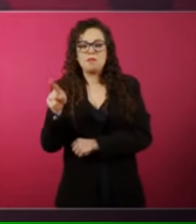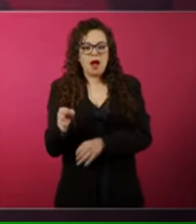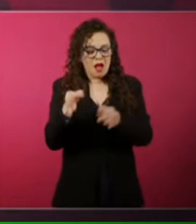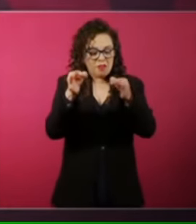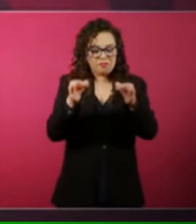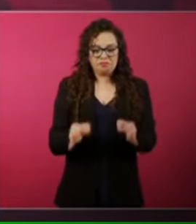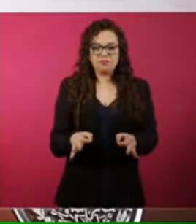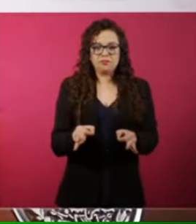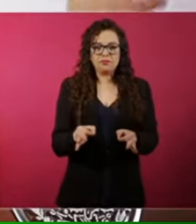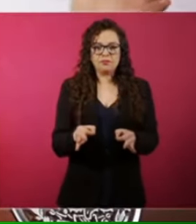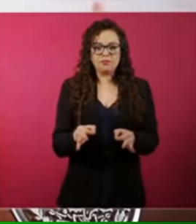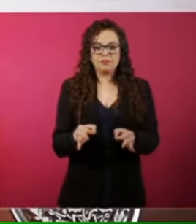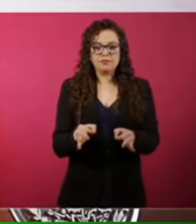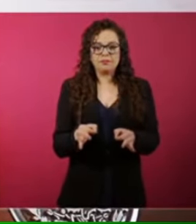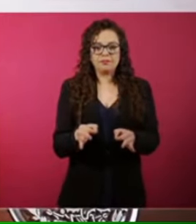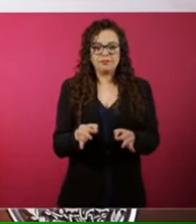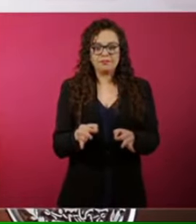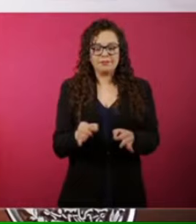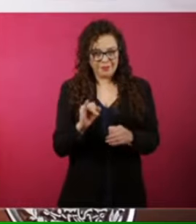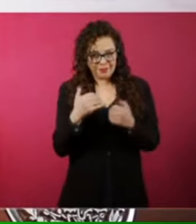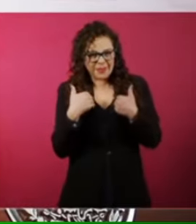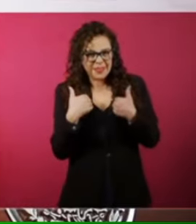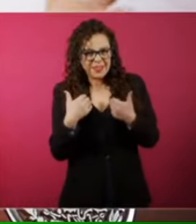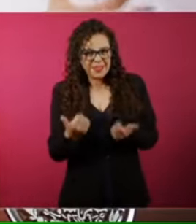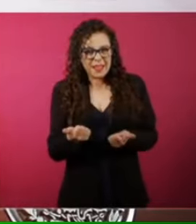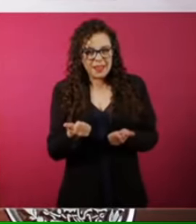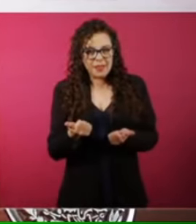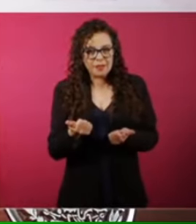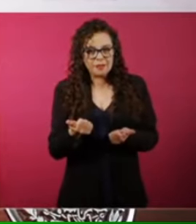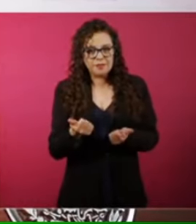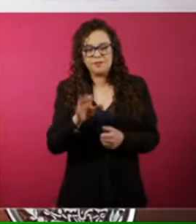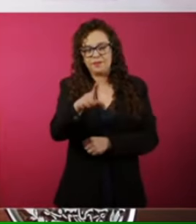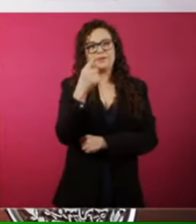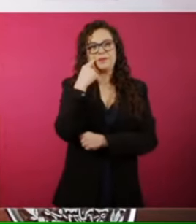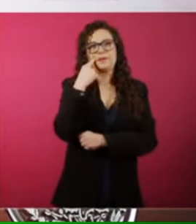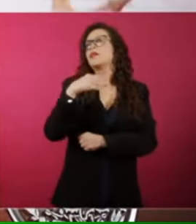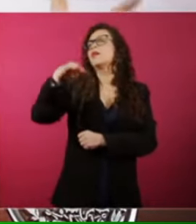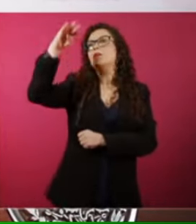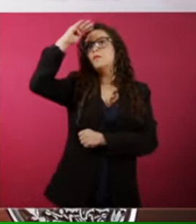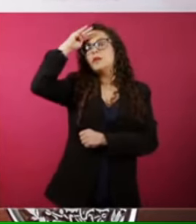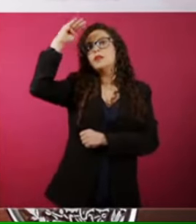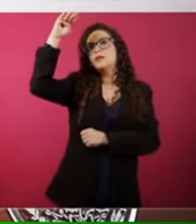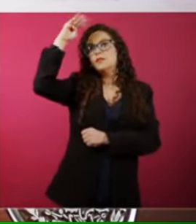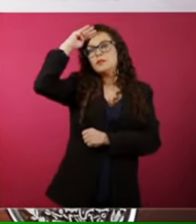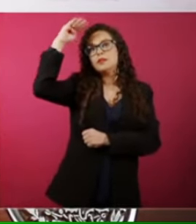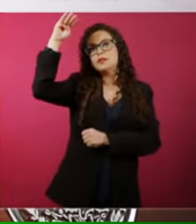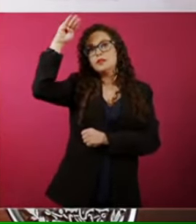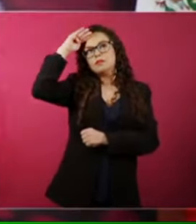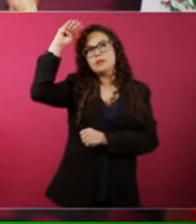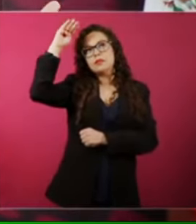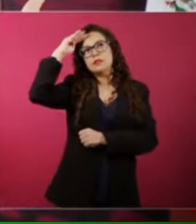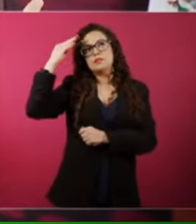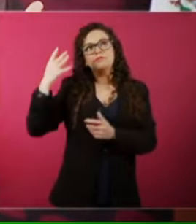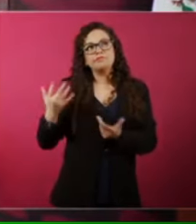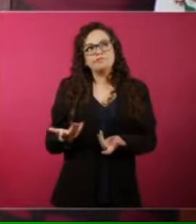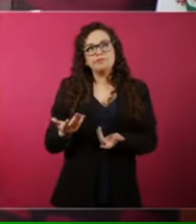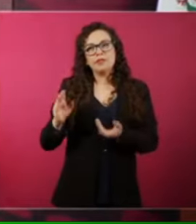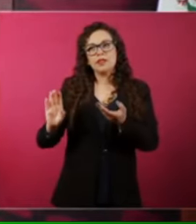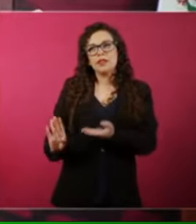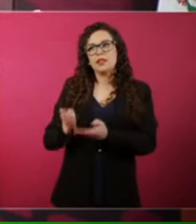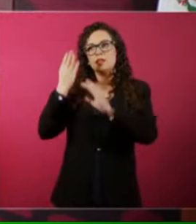es un contrasentido es estar pensando en un mundo de minorías,